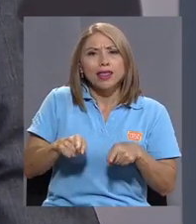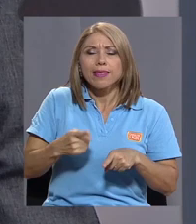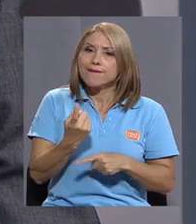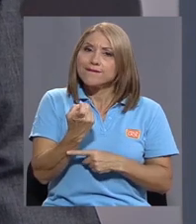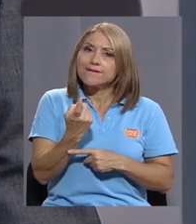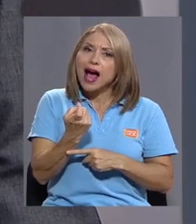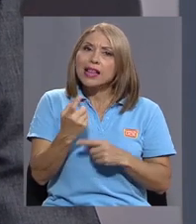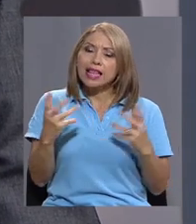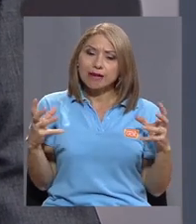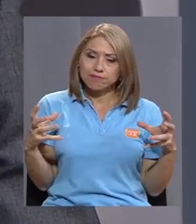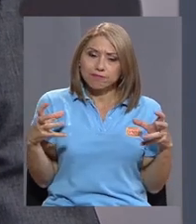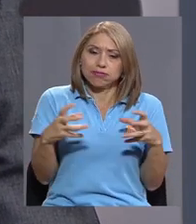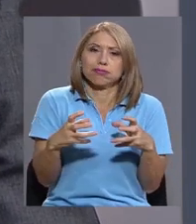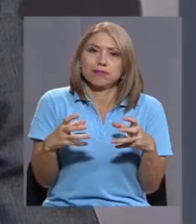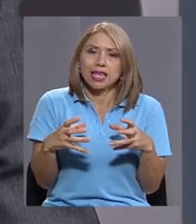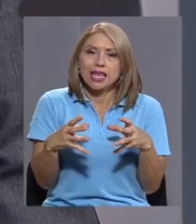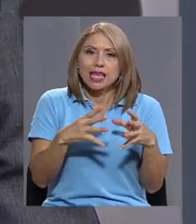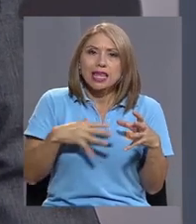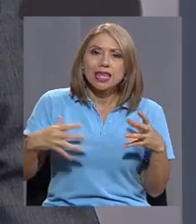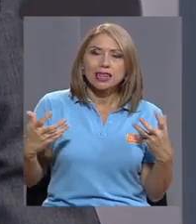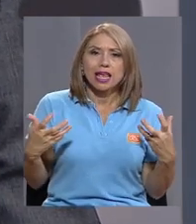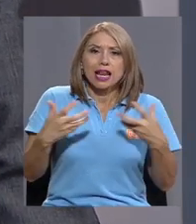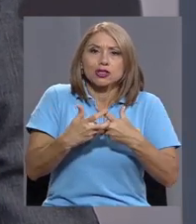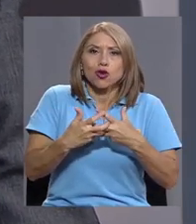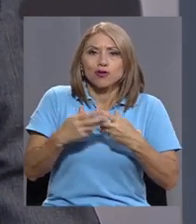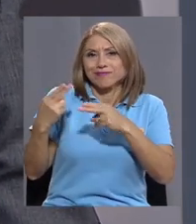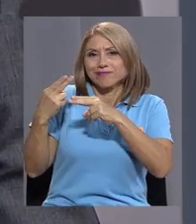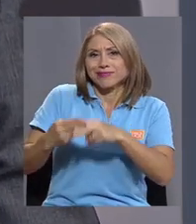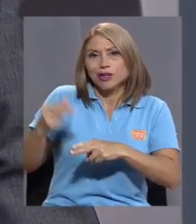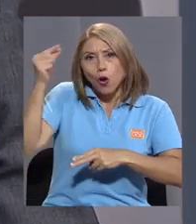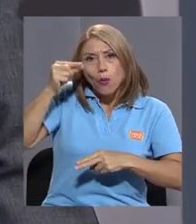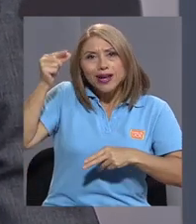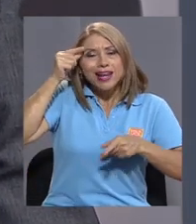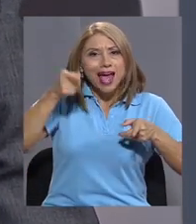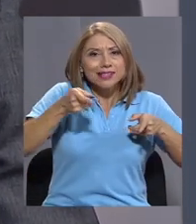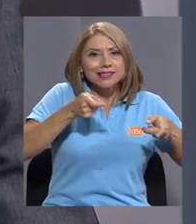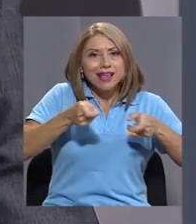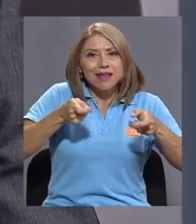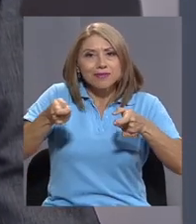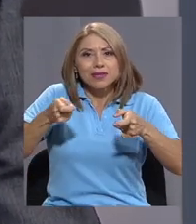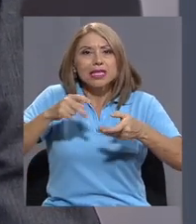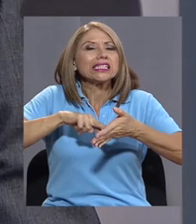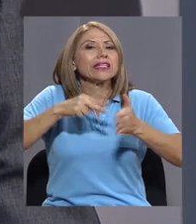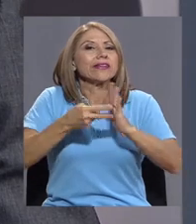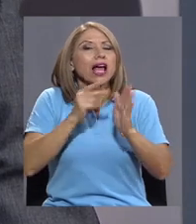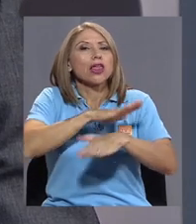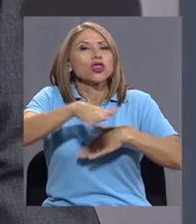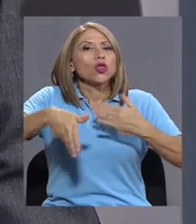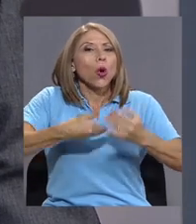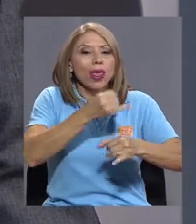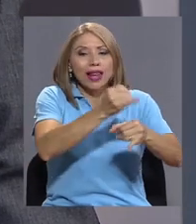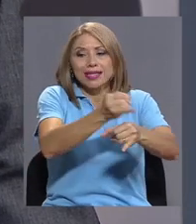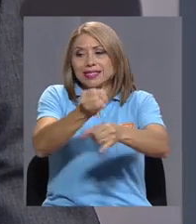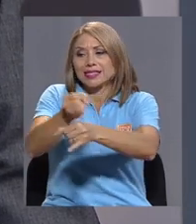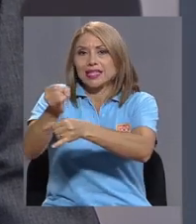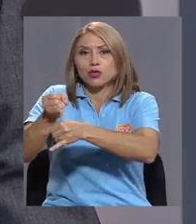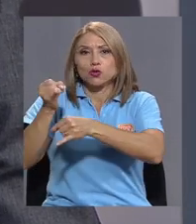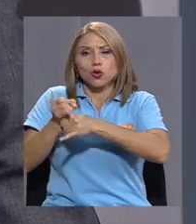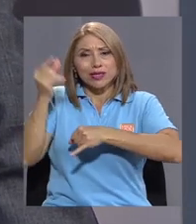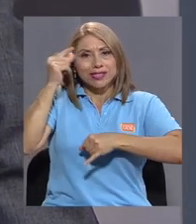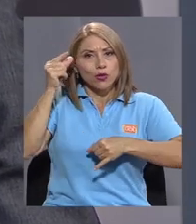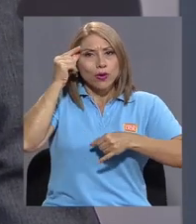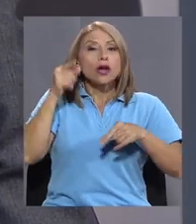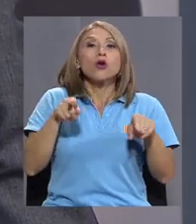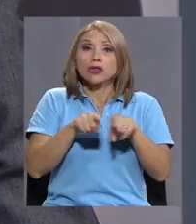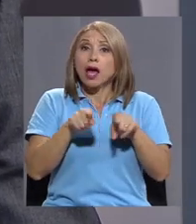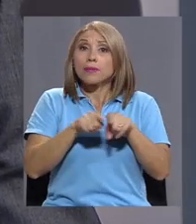integración, lo que podríamos llamar gobernanza, es decir, que todas las instituciones que tienen a nivel gobierno, y